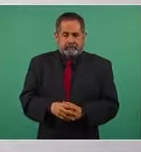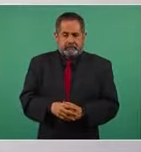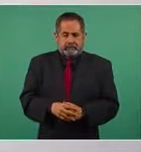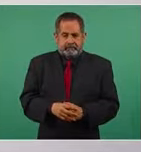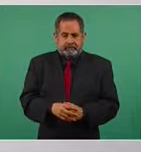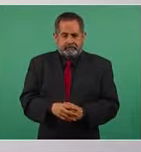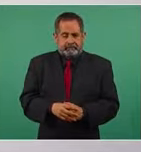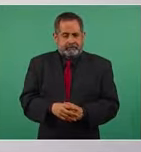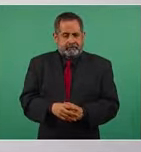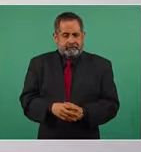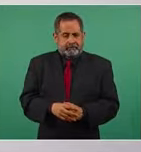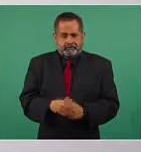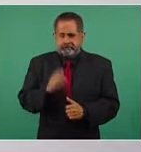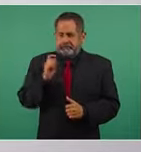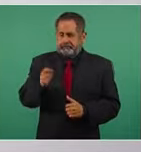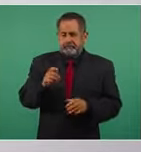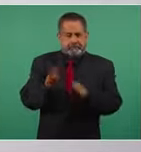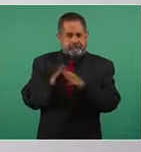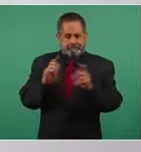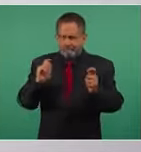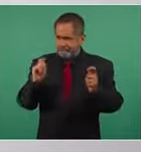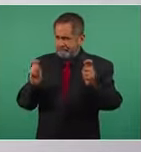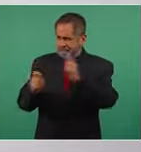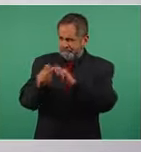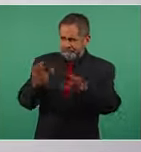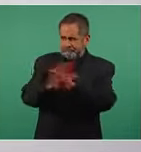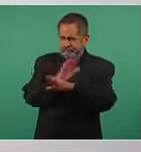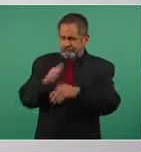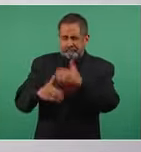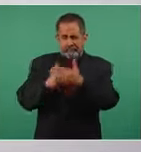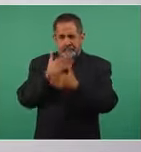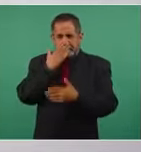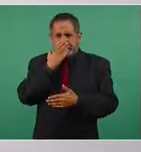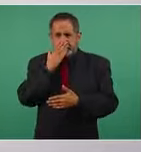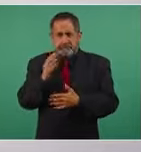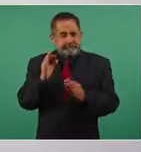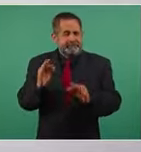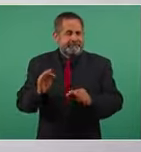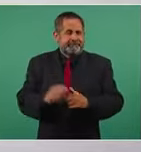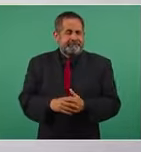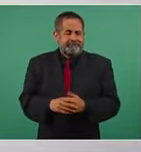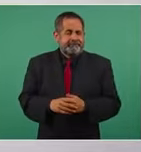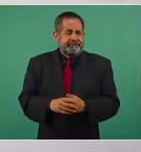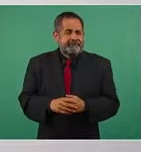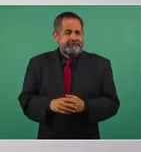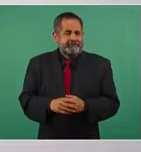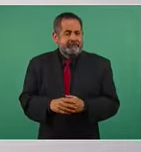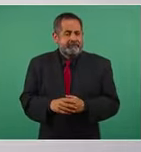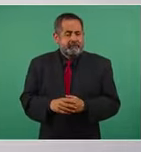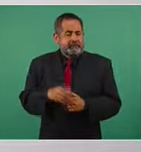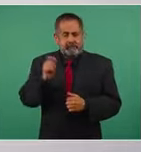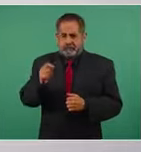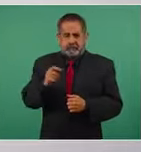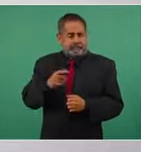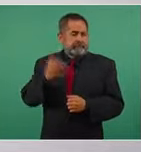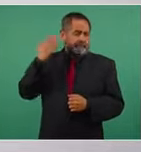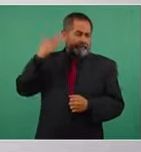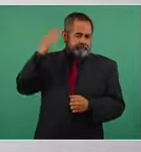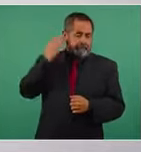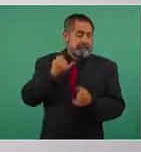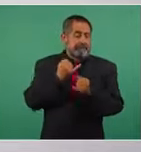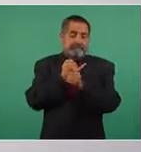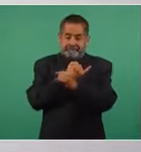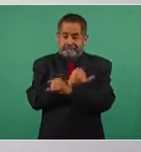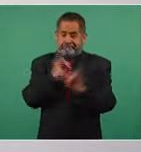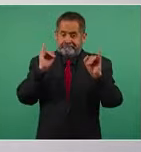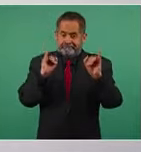por la transformación ya hemos hablado la independencia costó